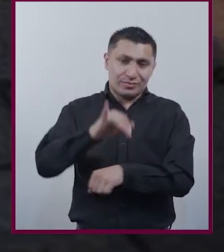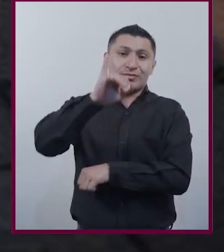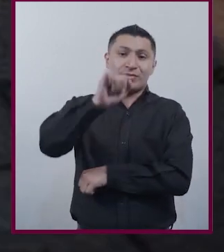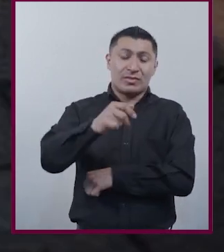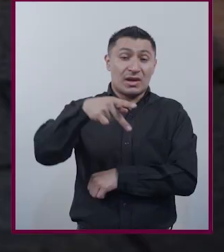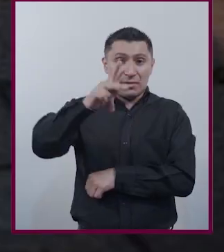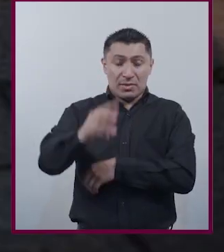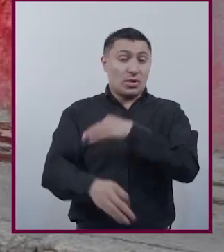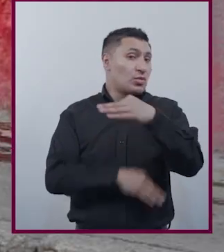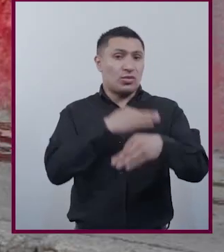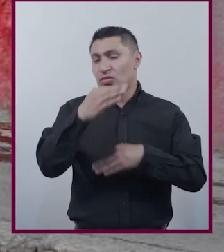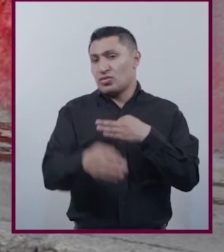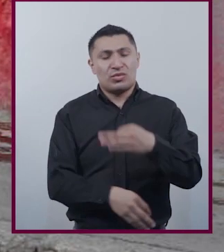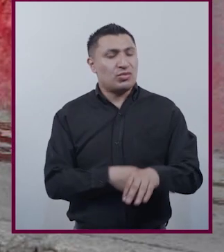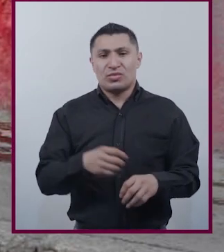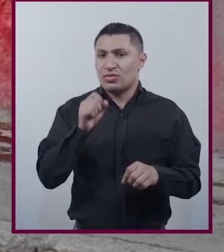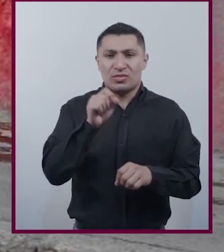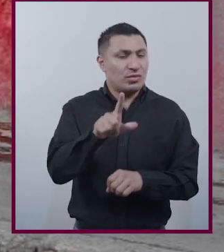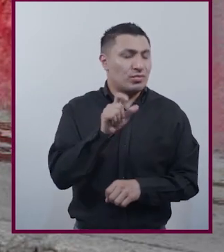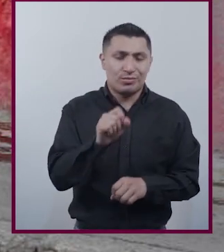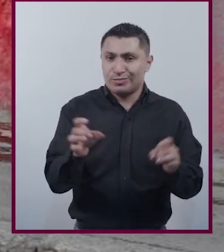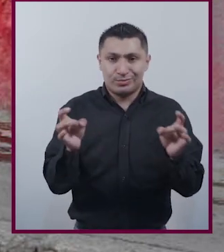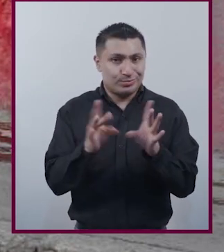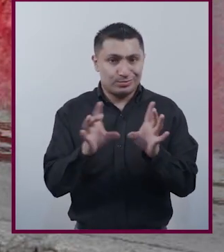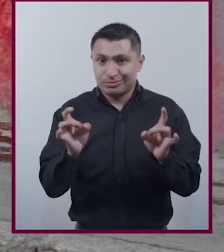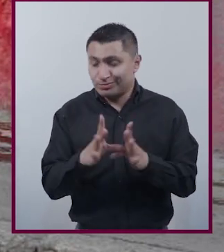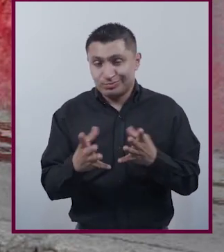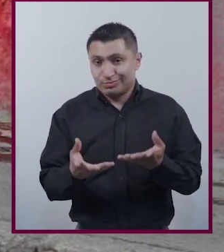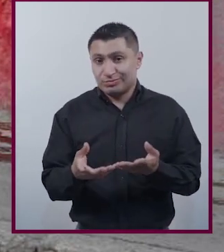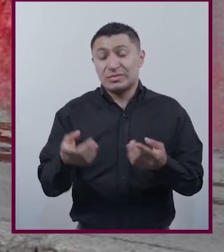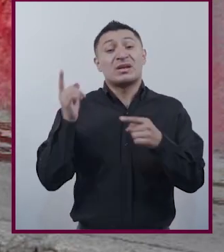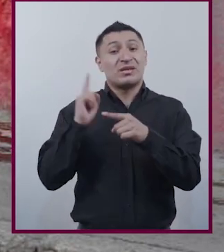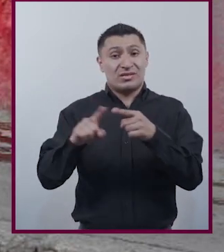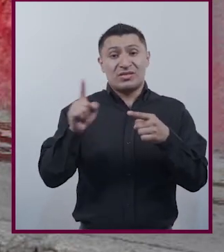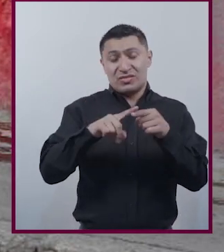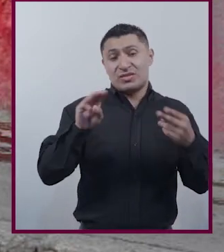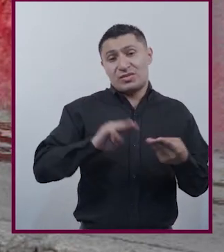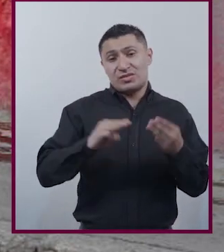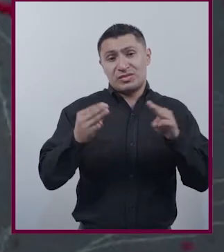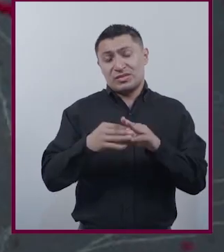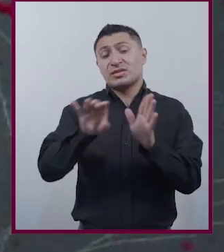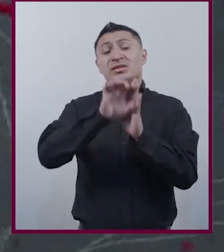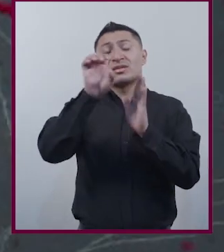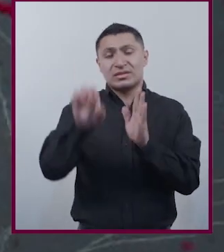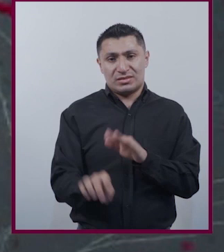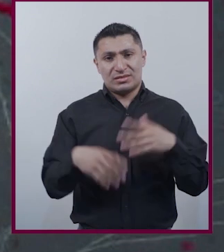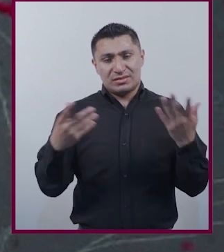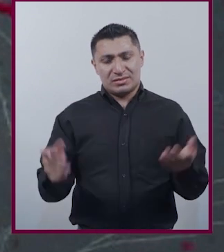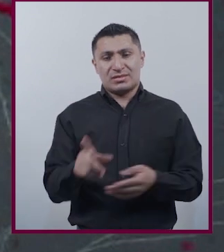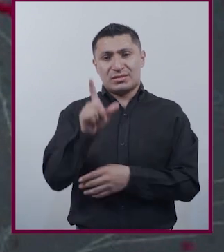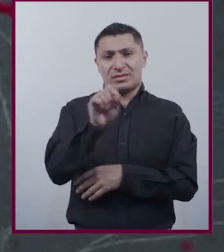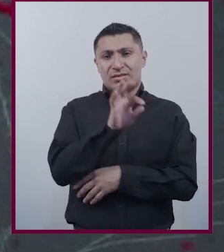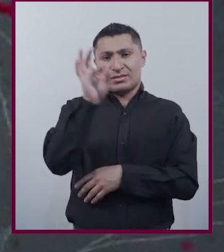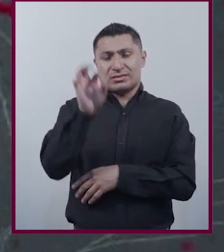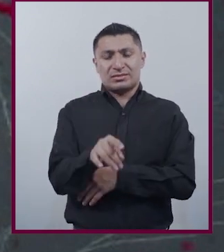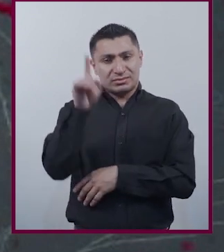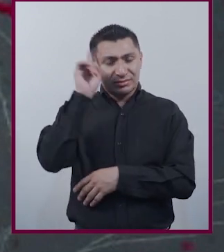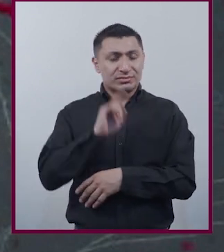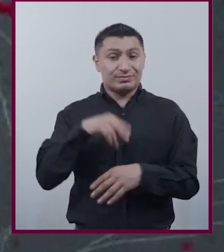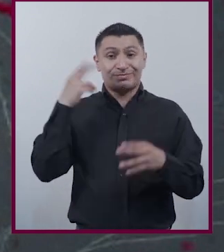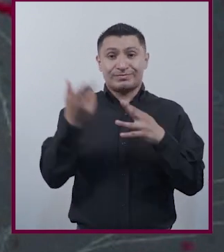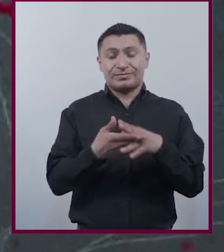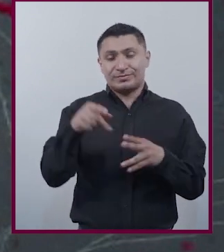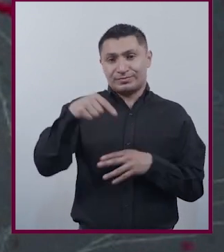Pero no todos ocurren Bajo las mismas circunstancias Ni por los mismos motivos Por ejemplo 20% de las mujeres